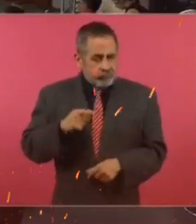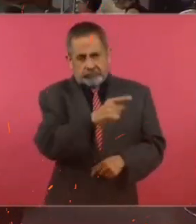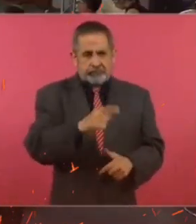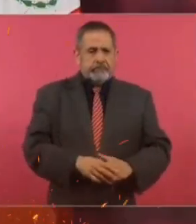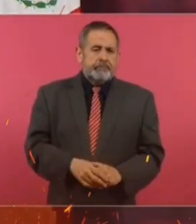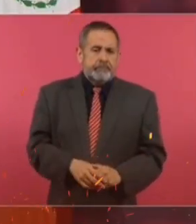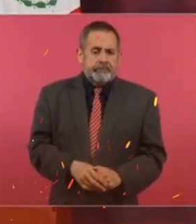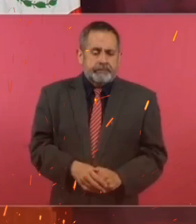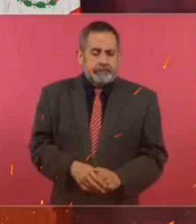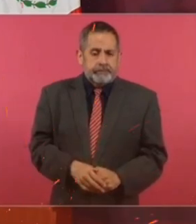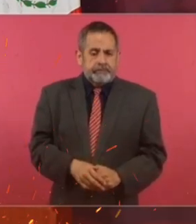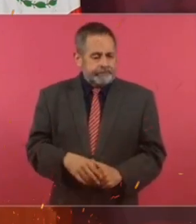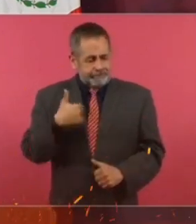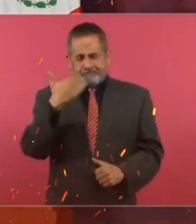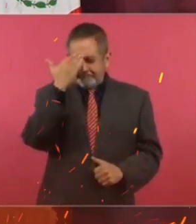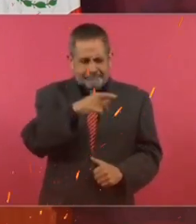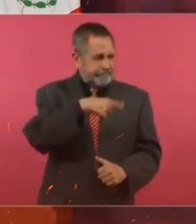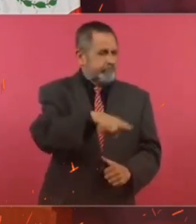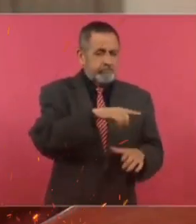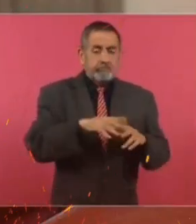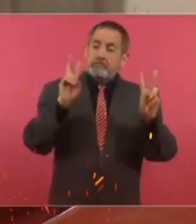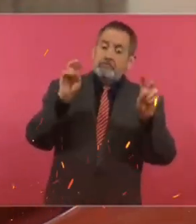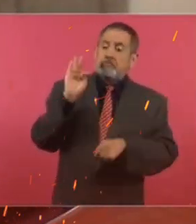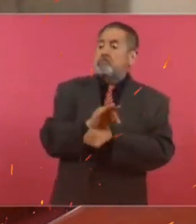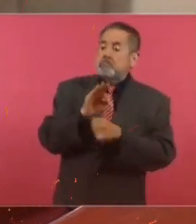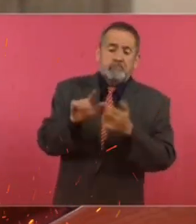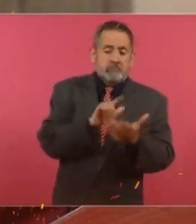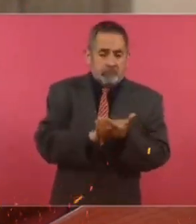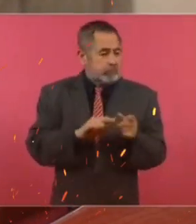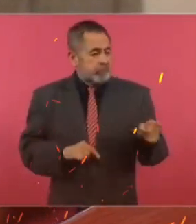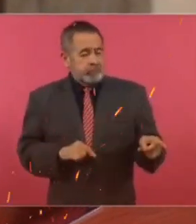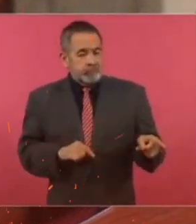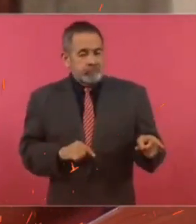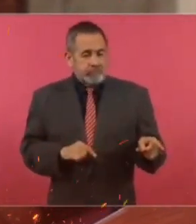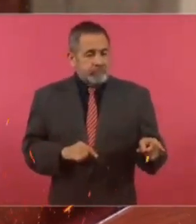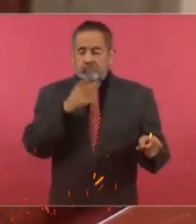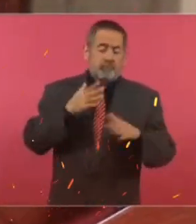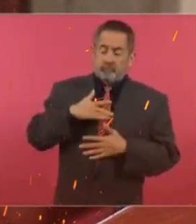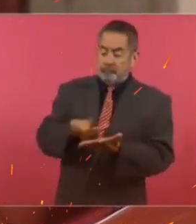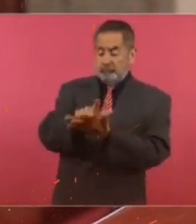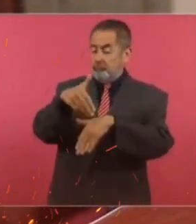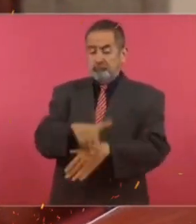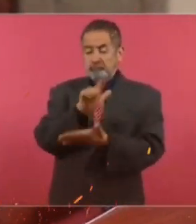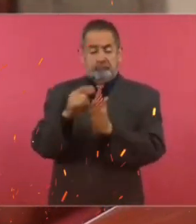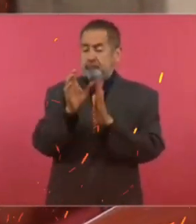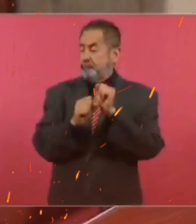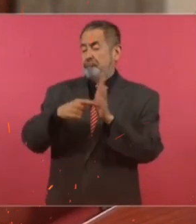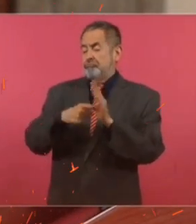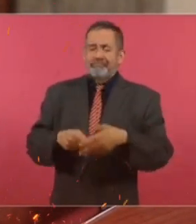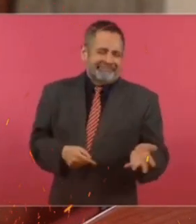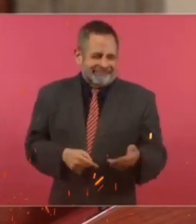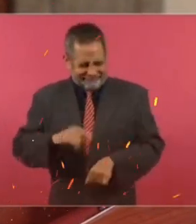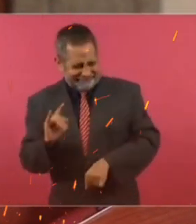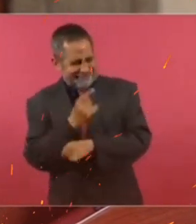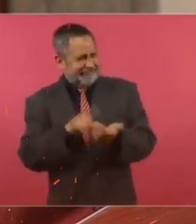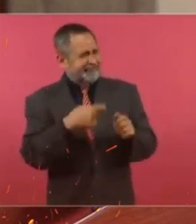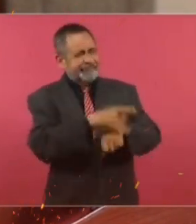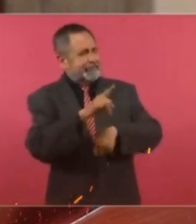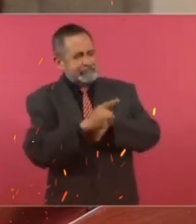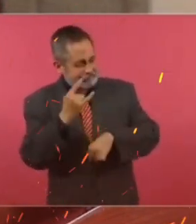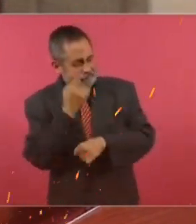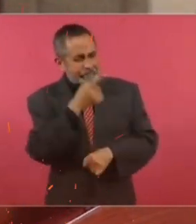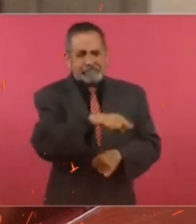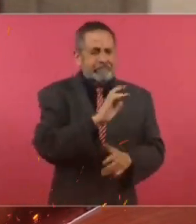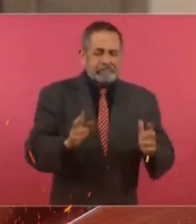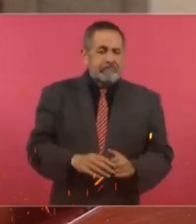sé que ustedes, los supuestos defensores de la ley, se escudan en el llamado Estado de Derecho, entre comillas, que no es más que un Estado de